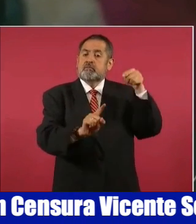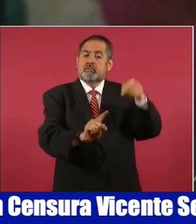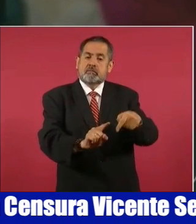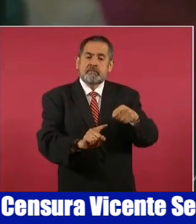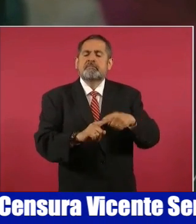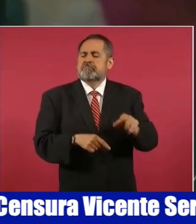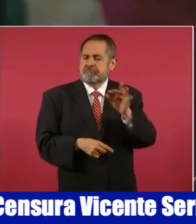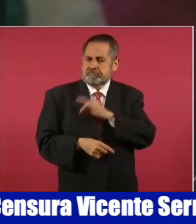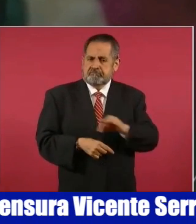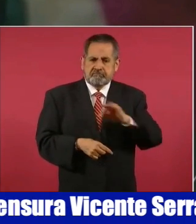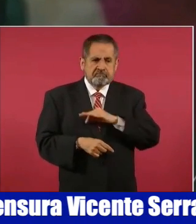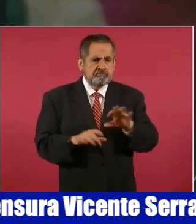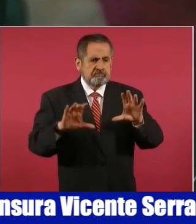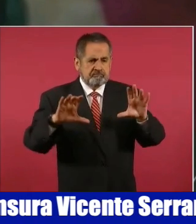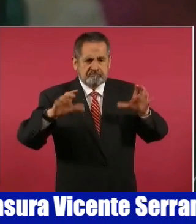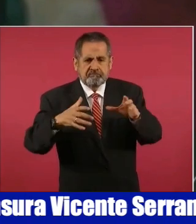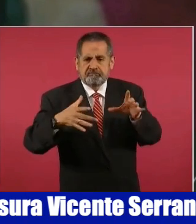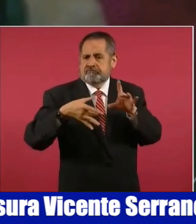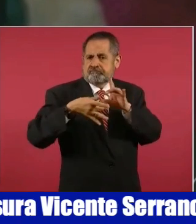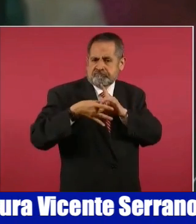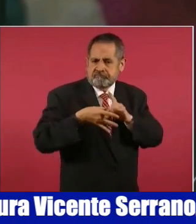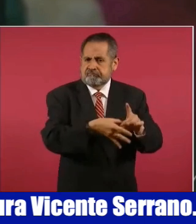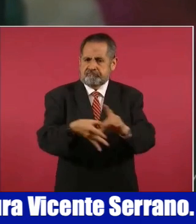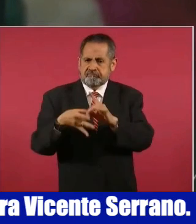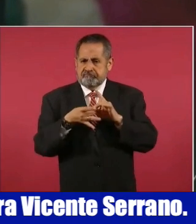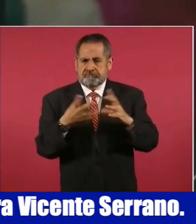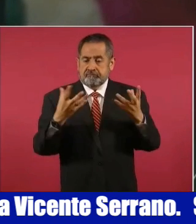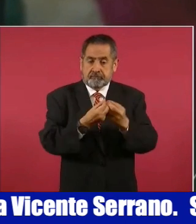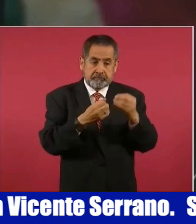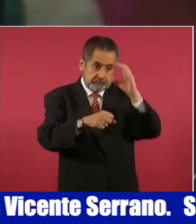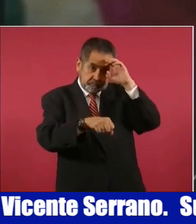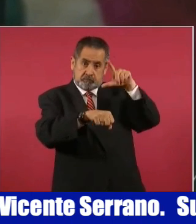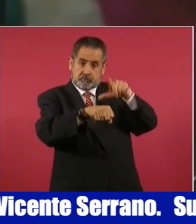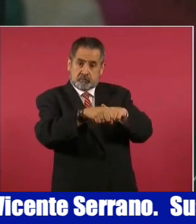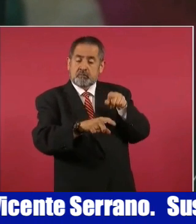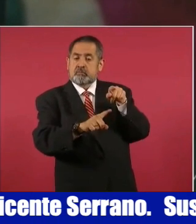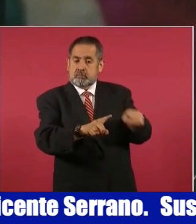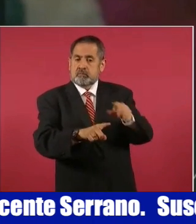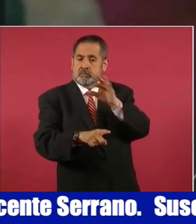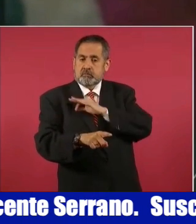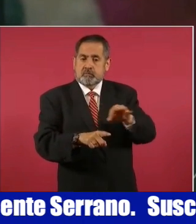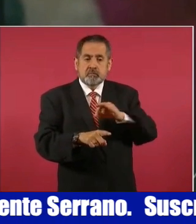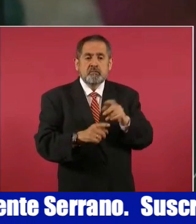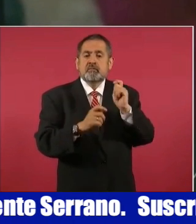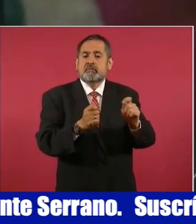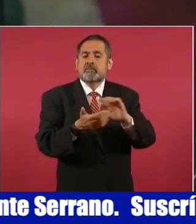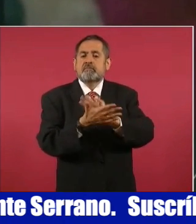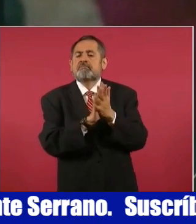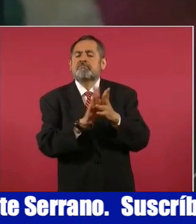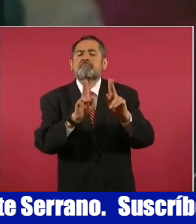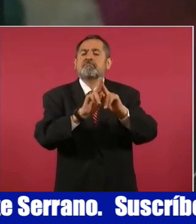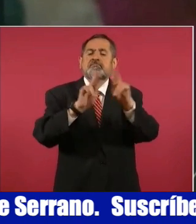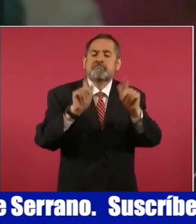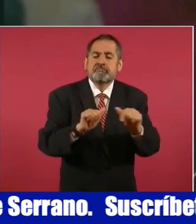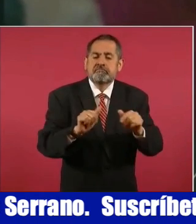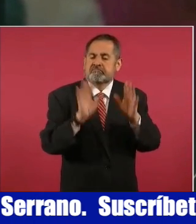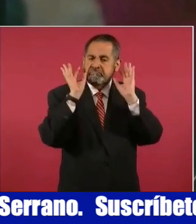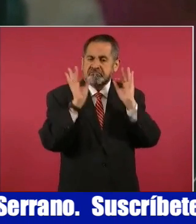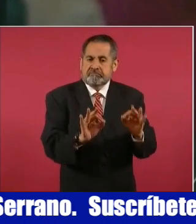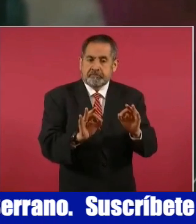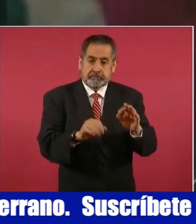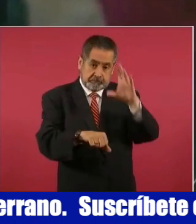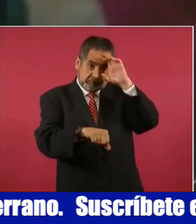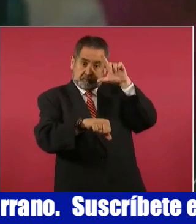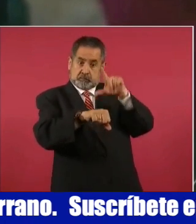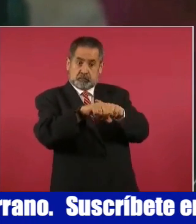la capacidad de unir. La cultura puede ser sinónimo de paz. Si abonamos a una